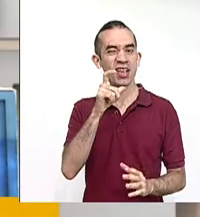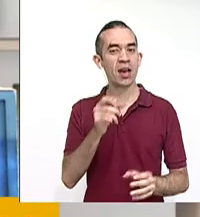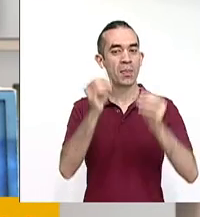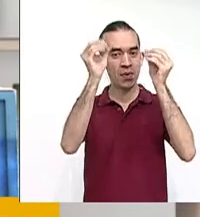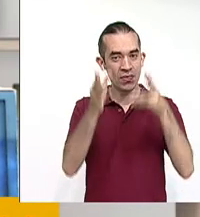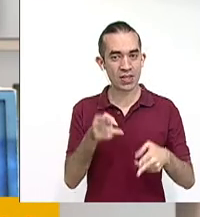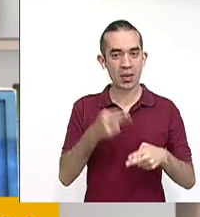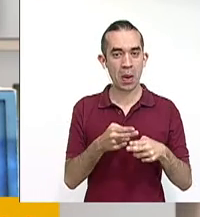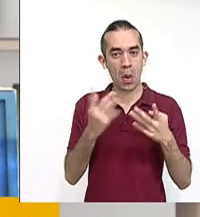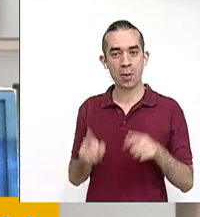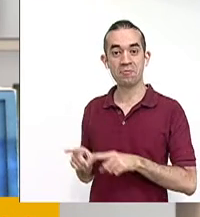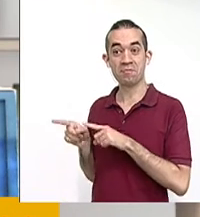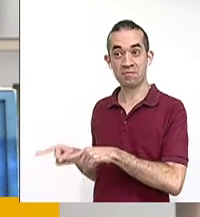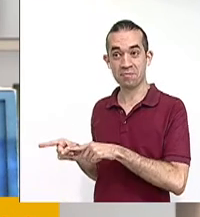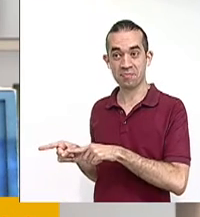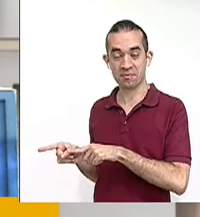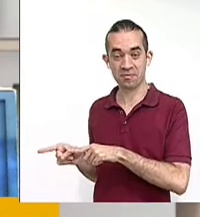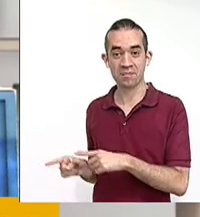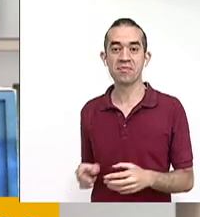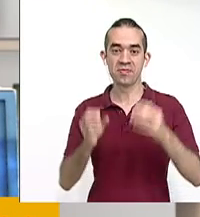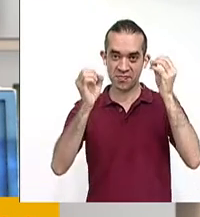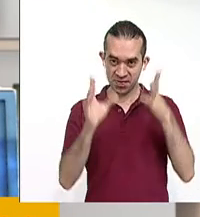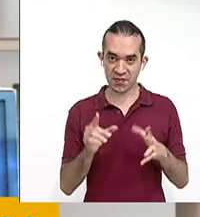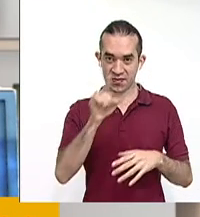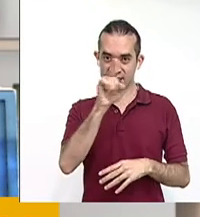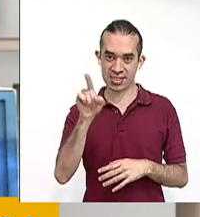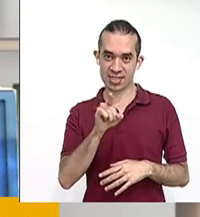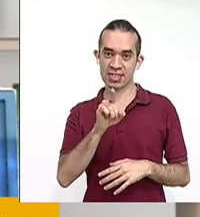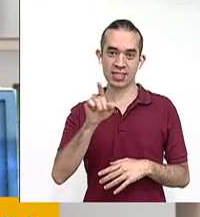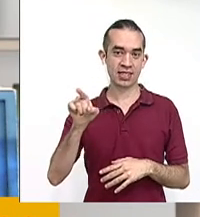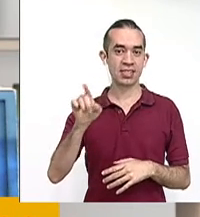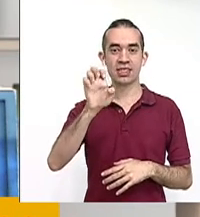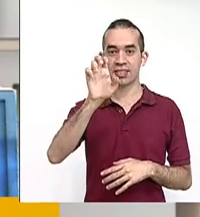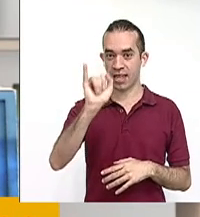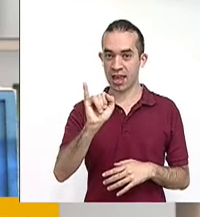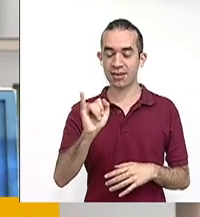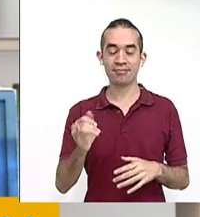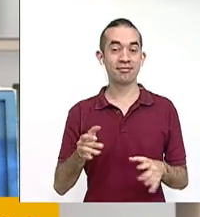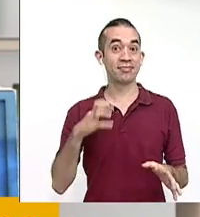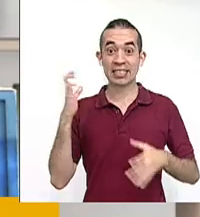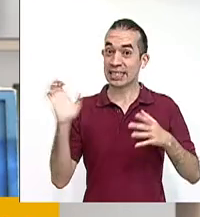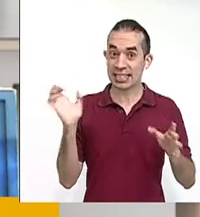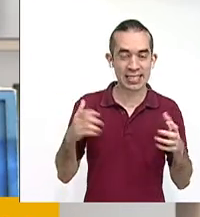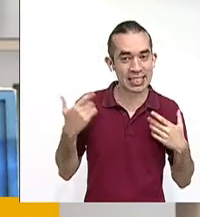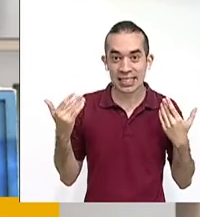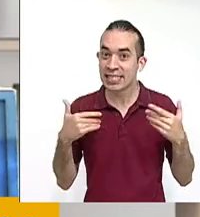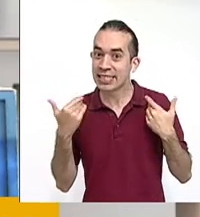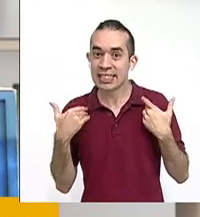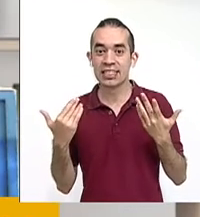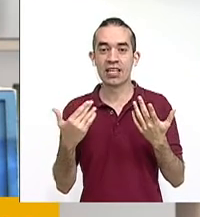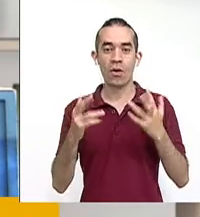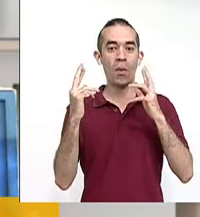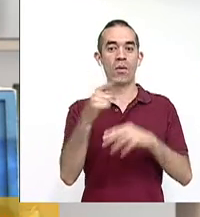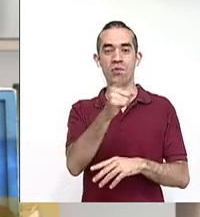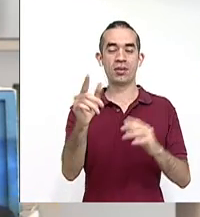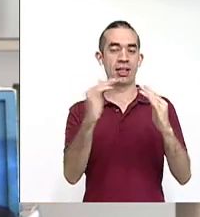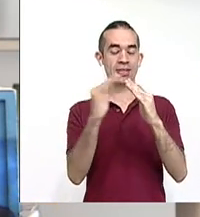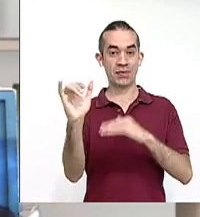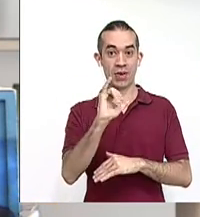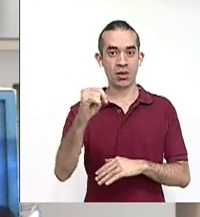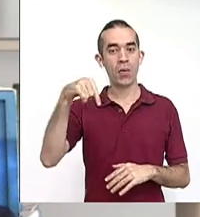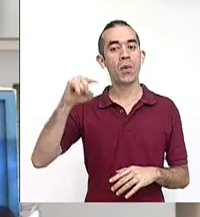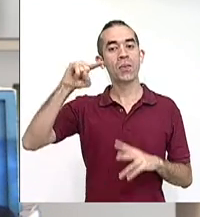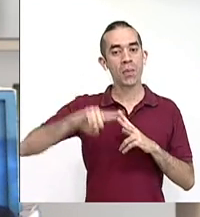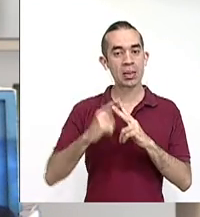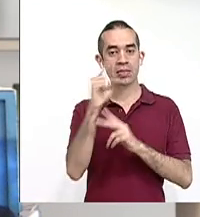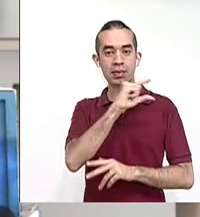la profe C. Dizalazar Flores, la profe C, que está con mucha energía, espero que ustedes también hayan casita, porque hoy es lunes, iniciamos